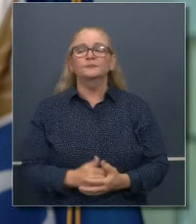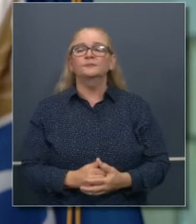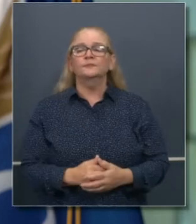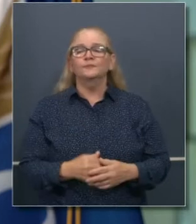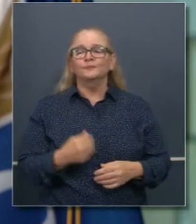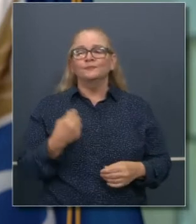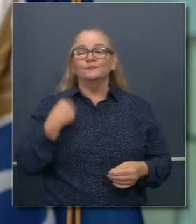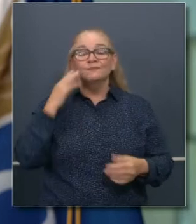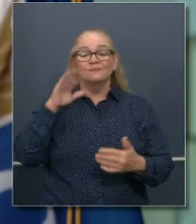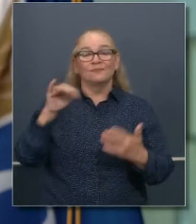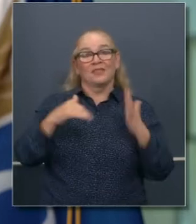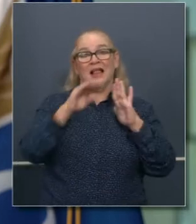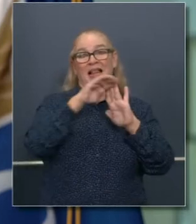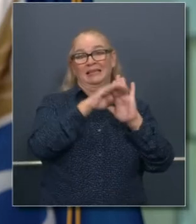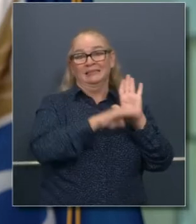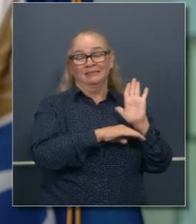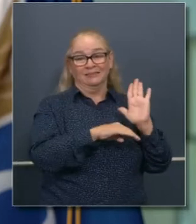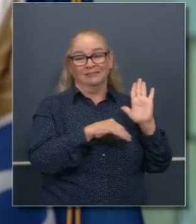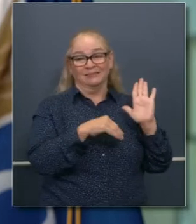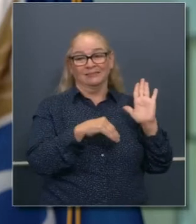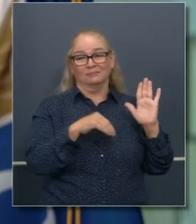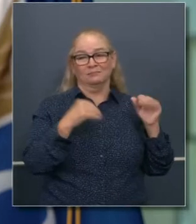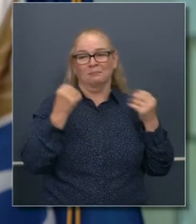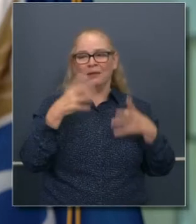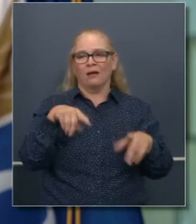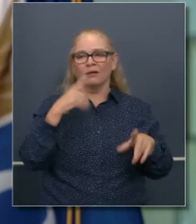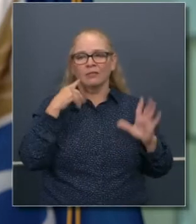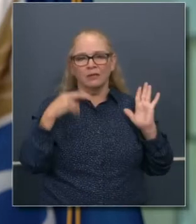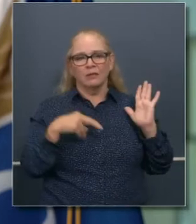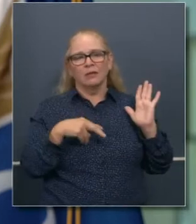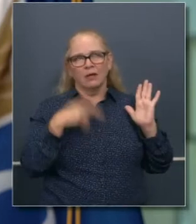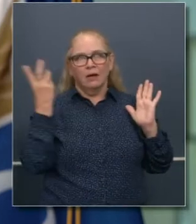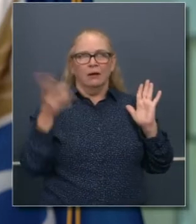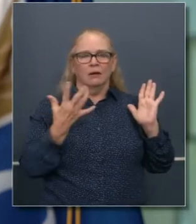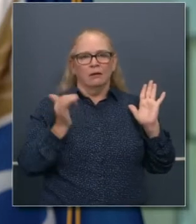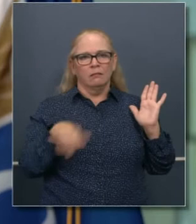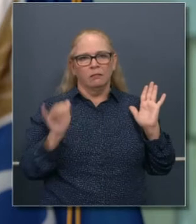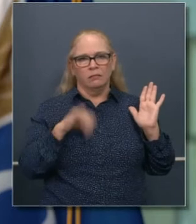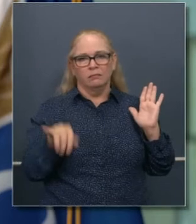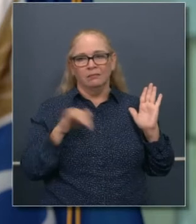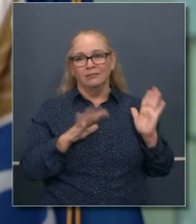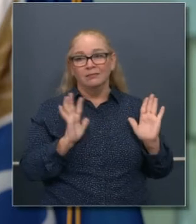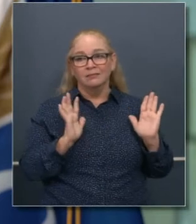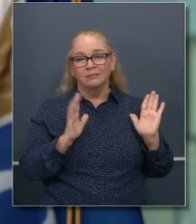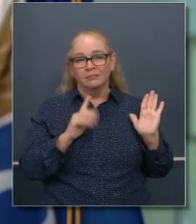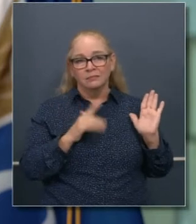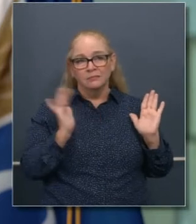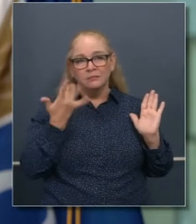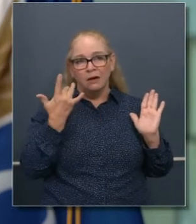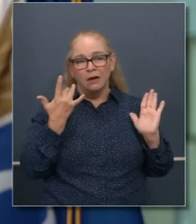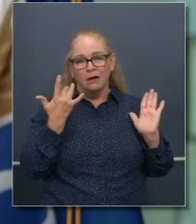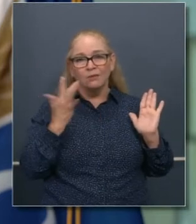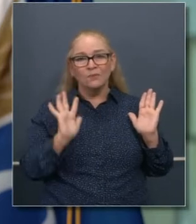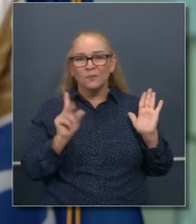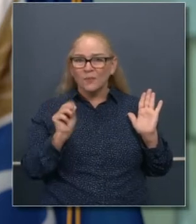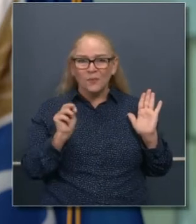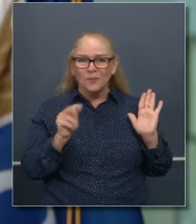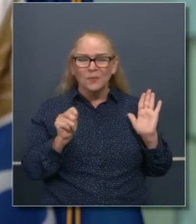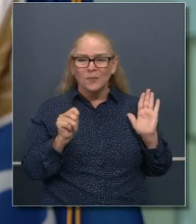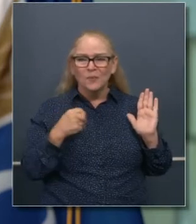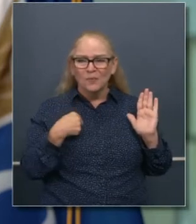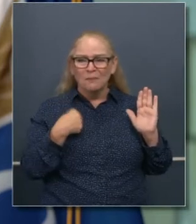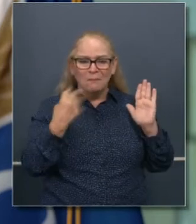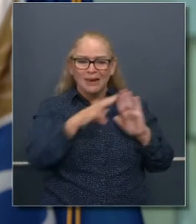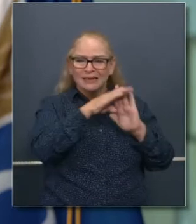lo último que quiero decir es que esta lista puede ser exhaustiva y también cansona, pero no es una idea